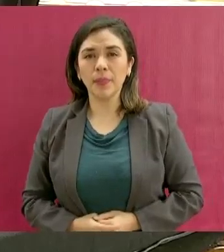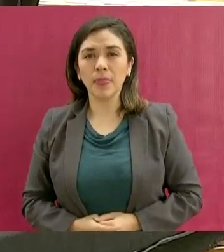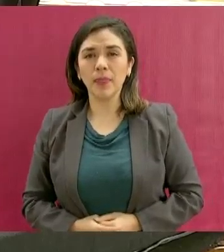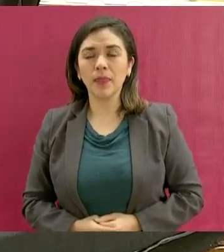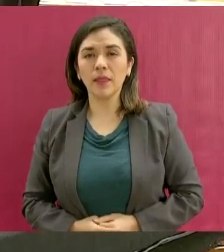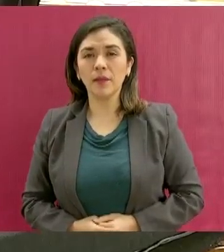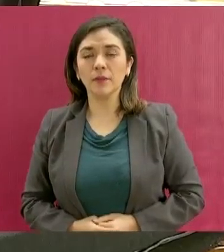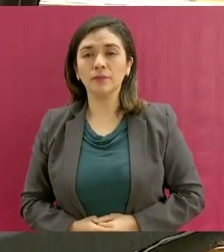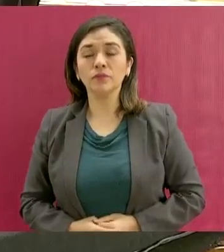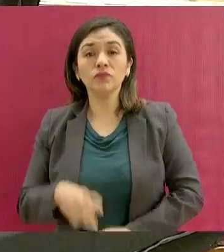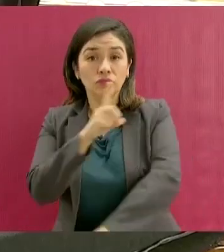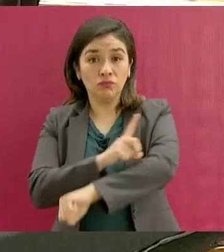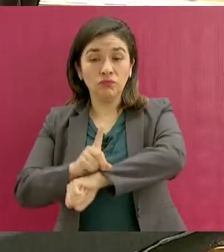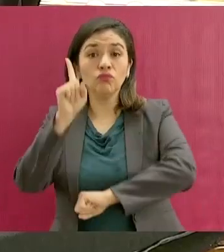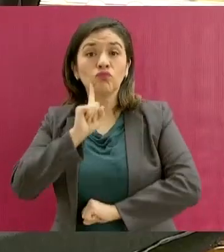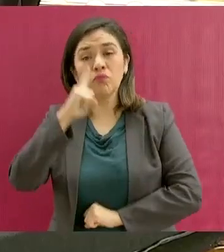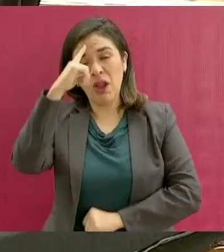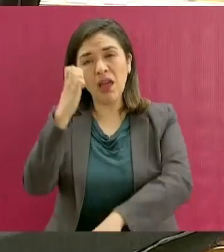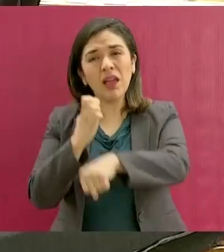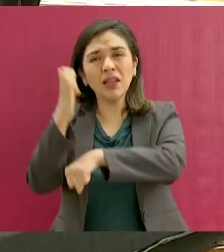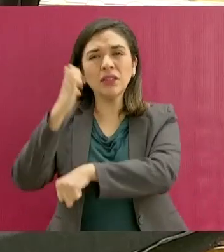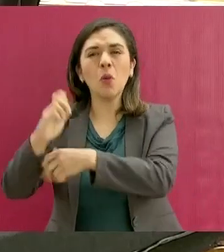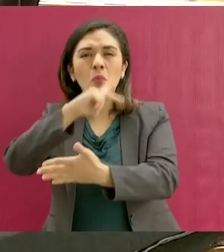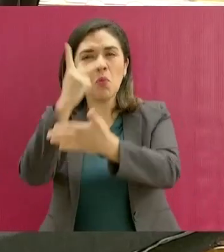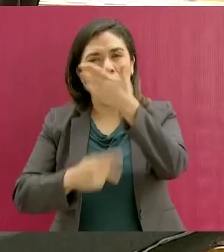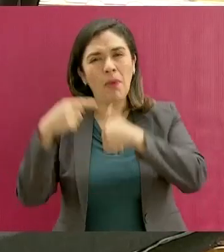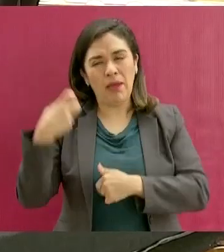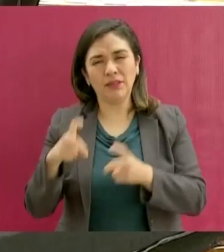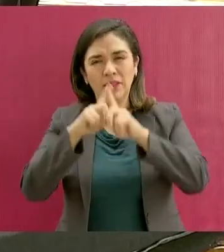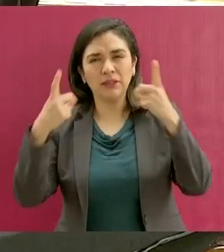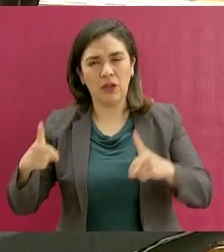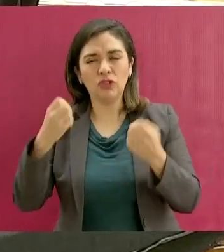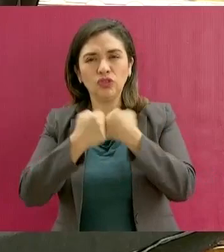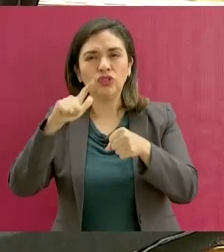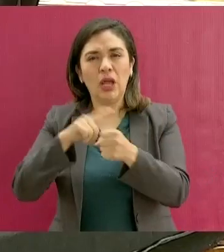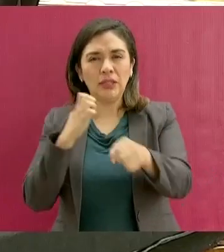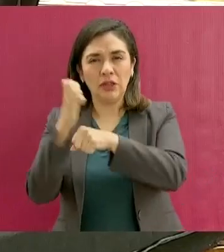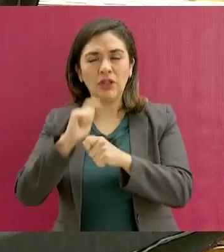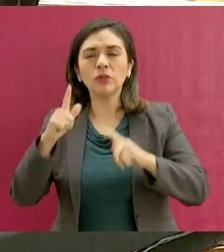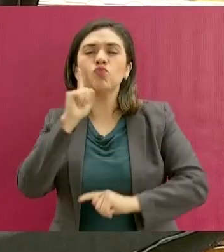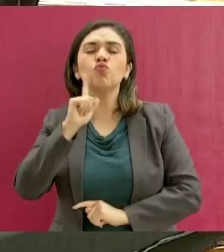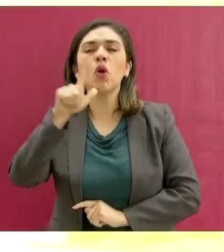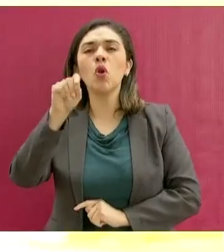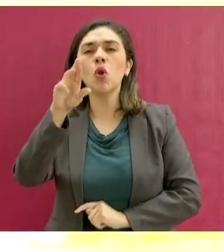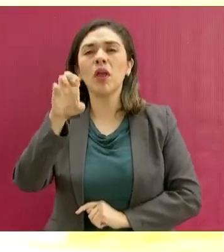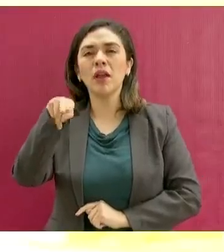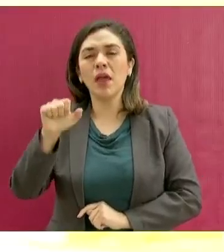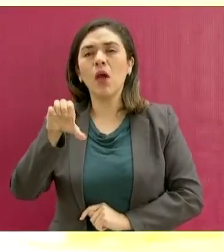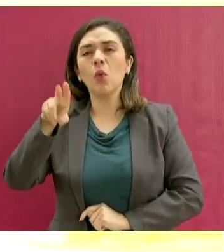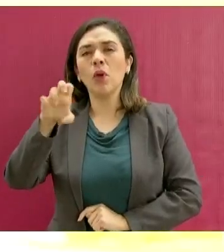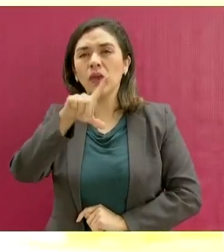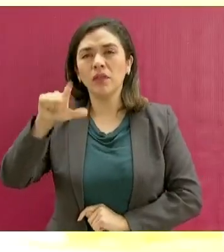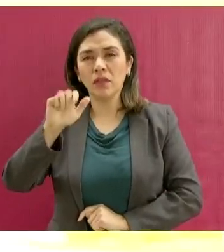La Delegada Estatal de los Programas de Desarrollo Social en el Estado de Tlaxcala, Lorena Cuellar Cisneros.